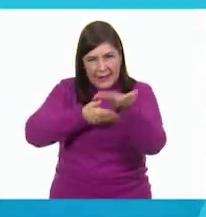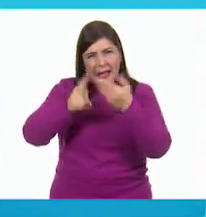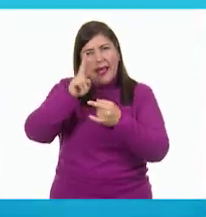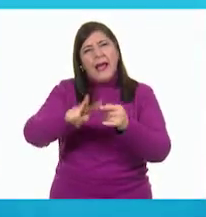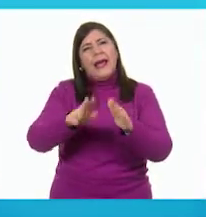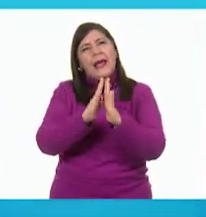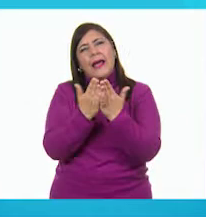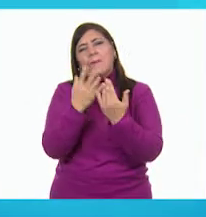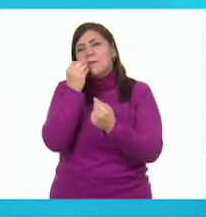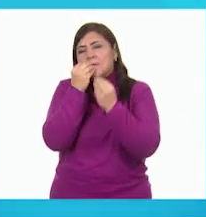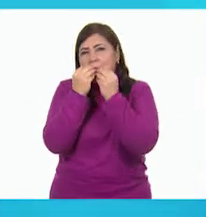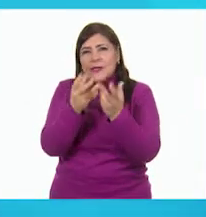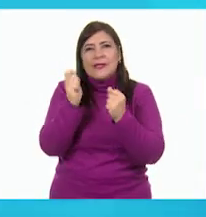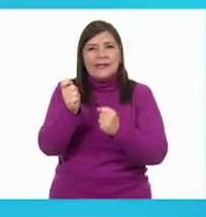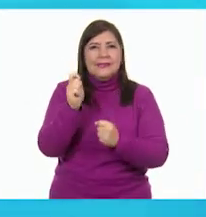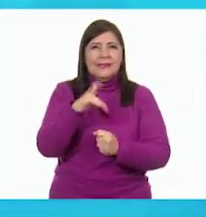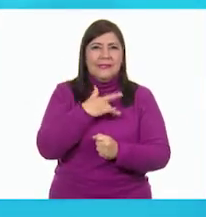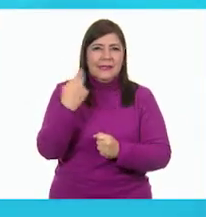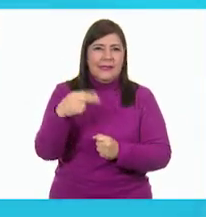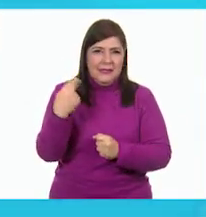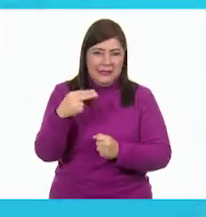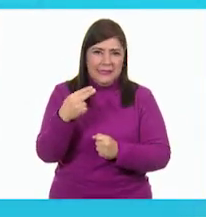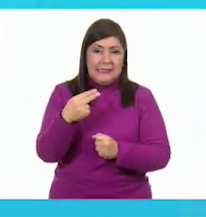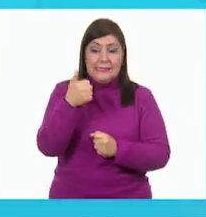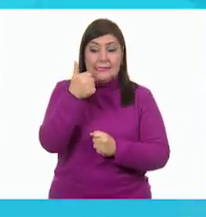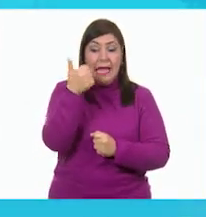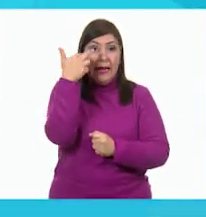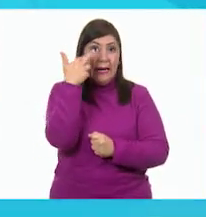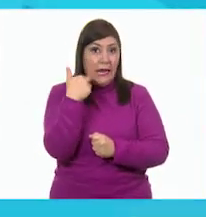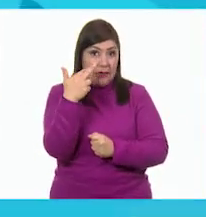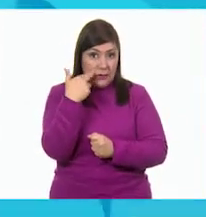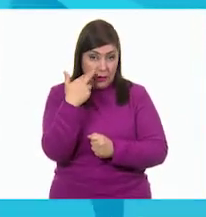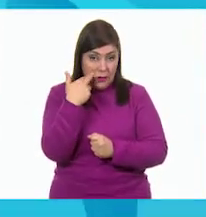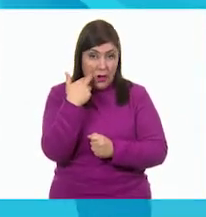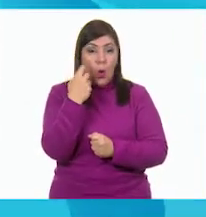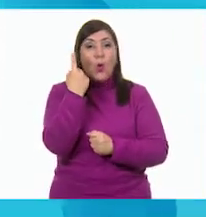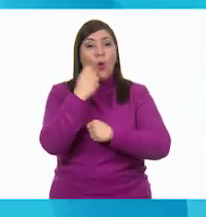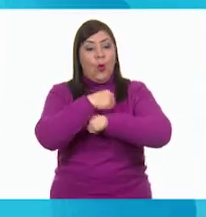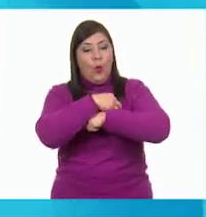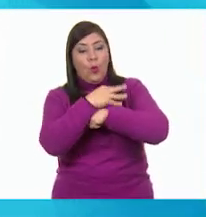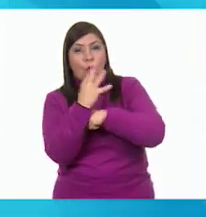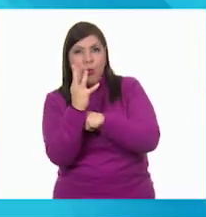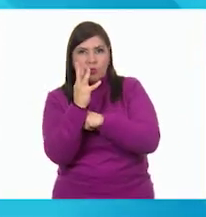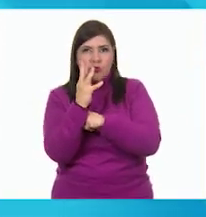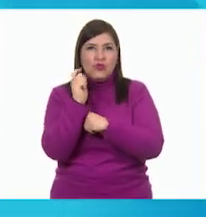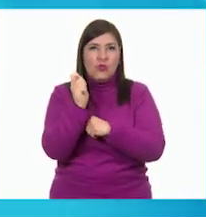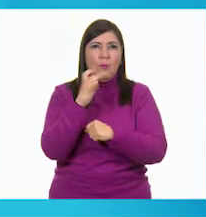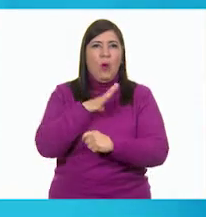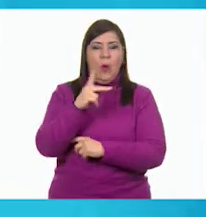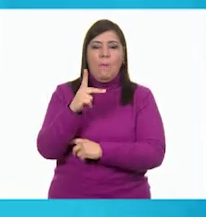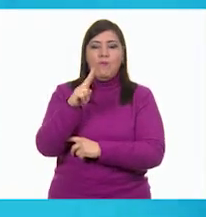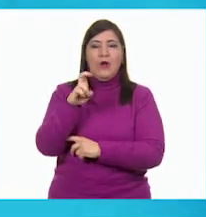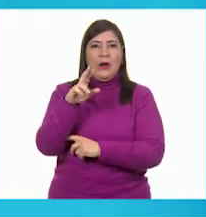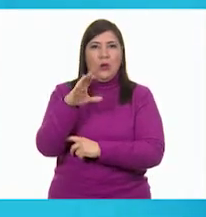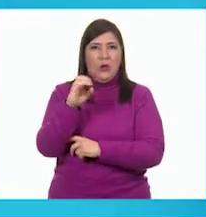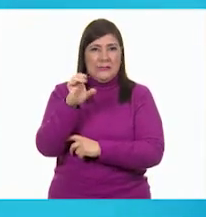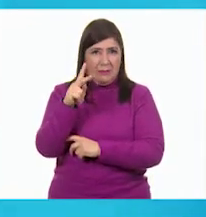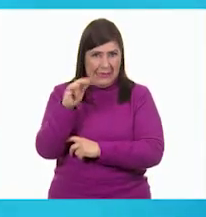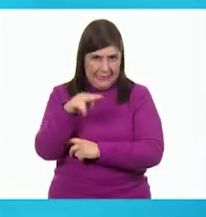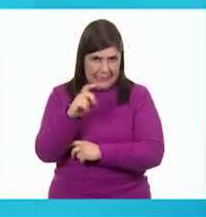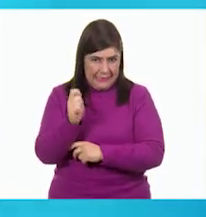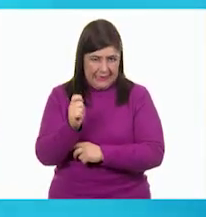divertido. Se llama Seis ratones y un puerco espín. Lo escribió Becky Bloom.